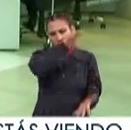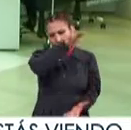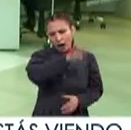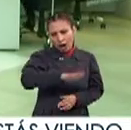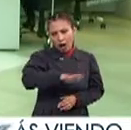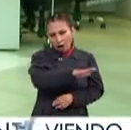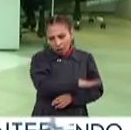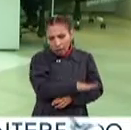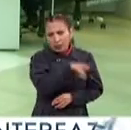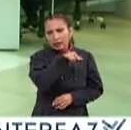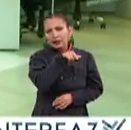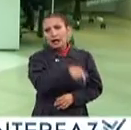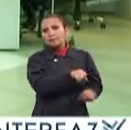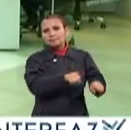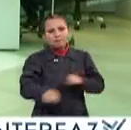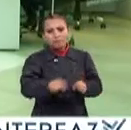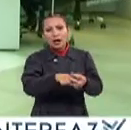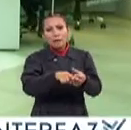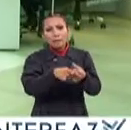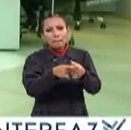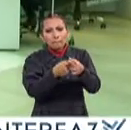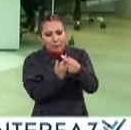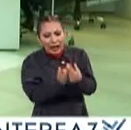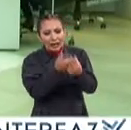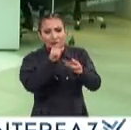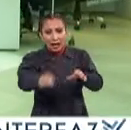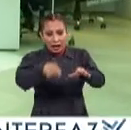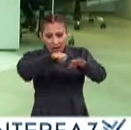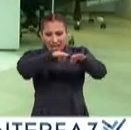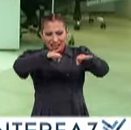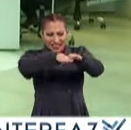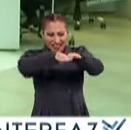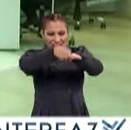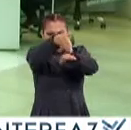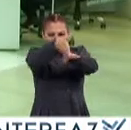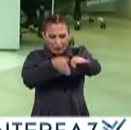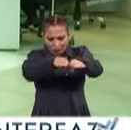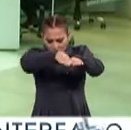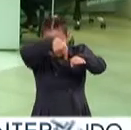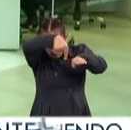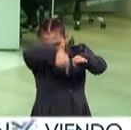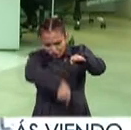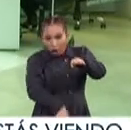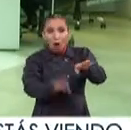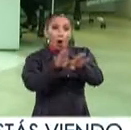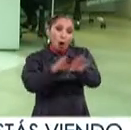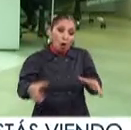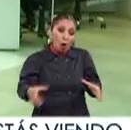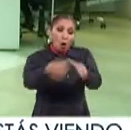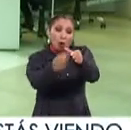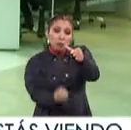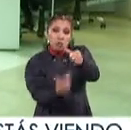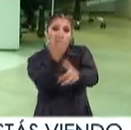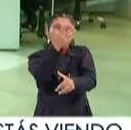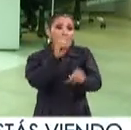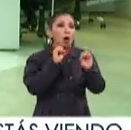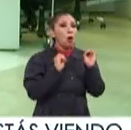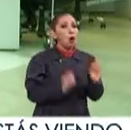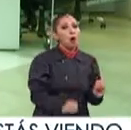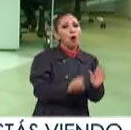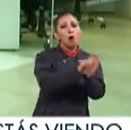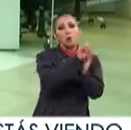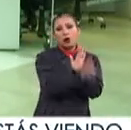estos sismos se generan en las fallas Pero también puede ser por acción volcánica o por